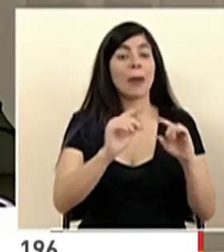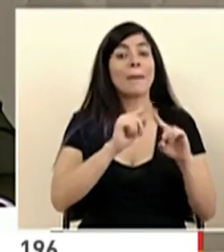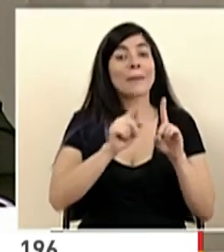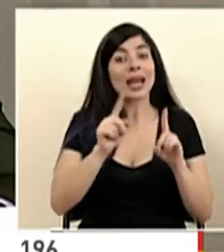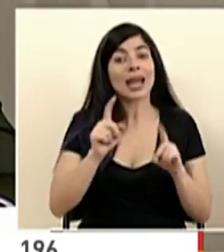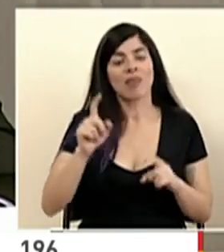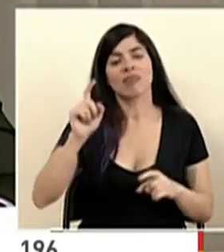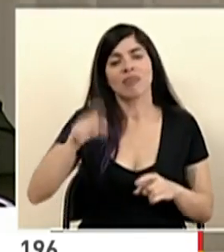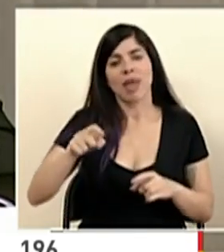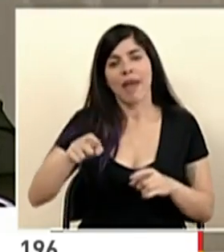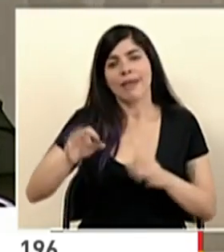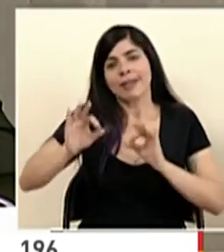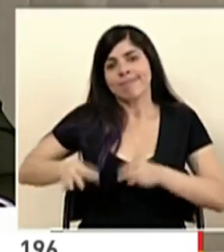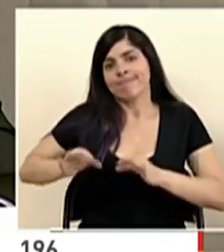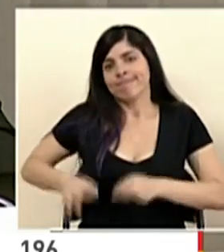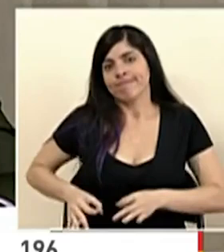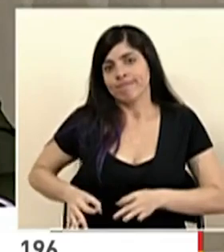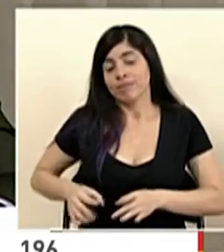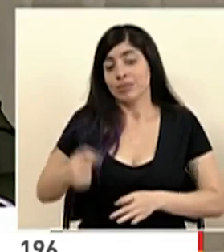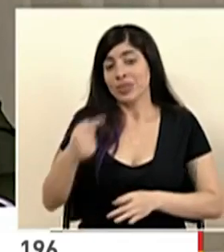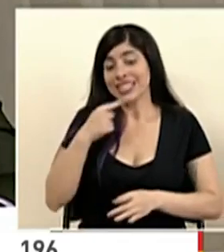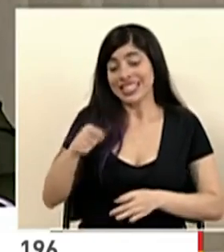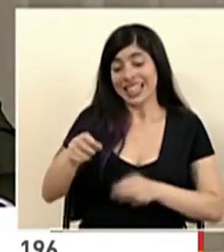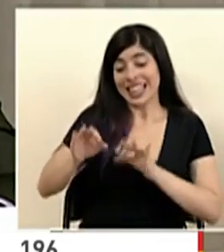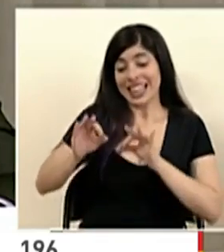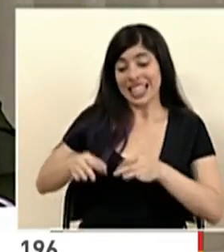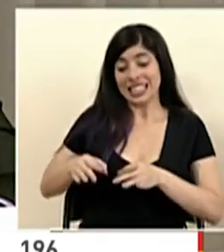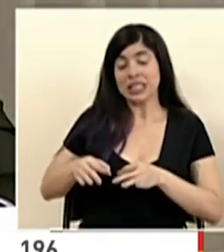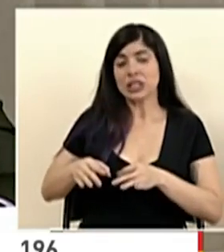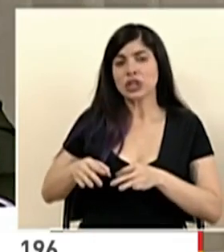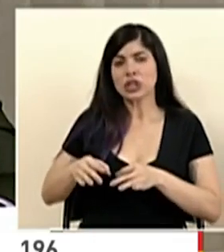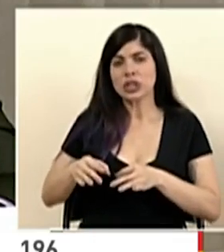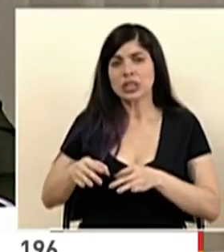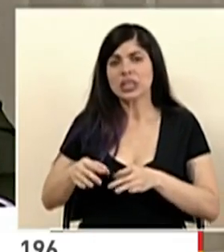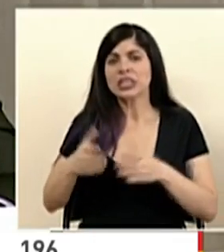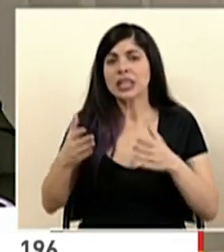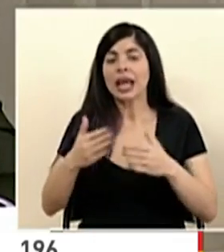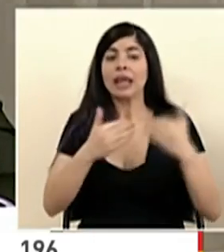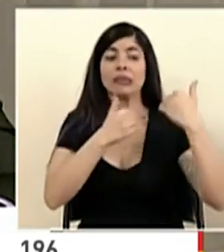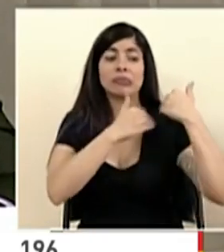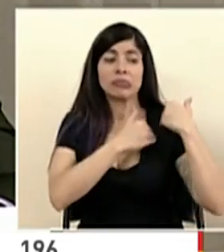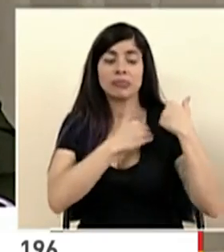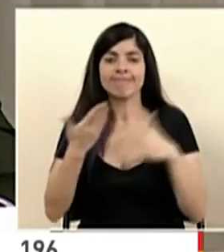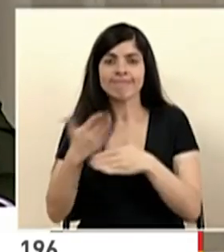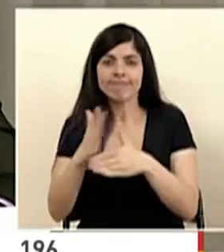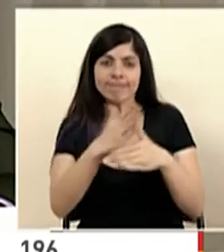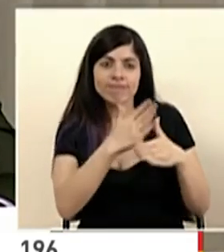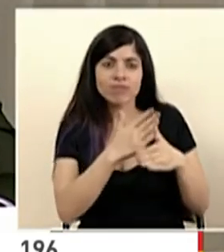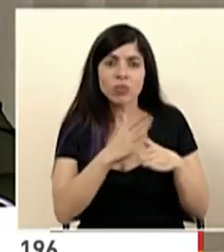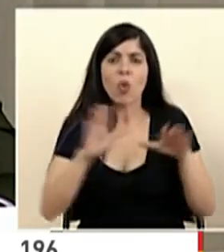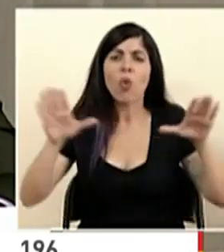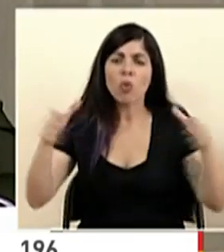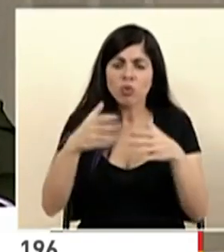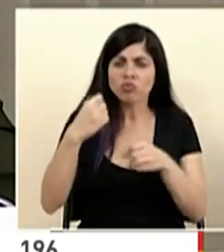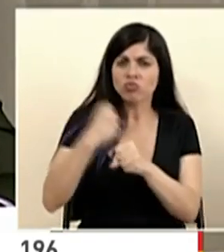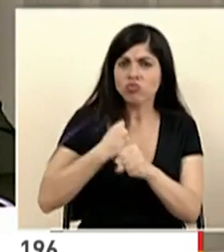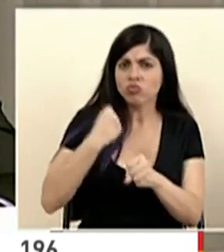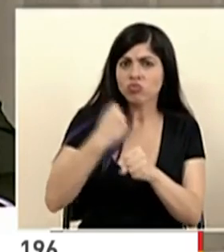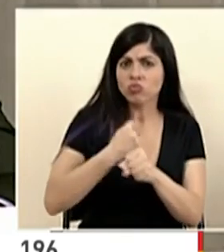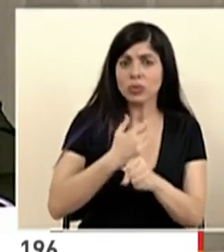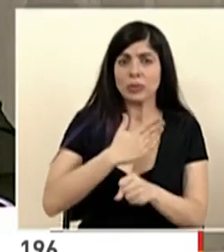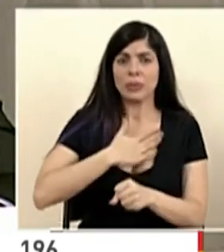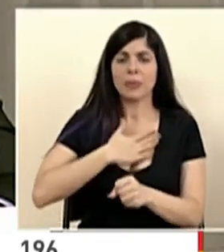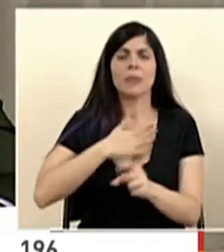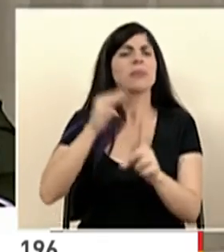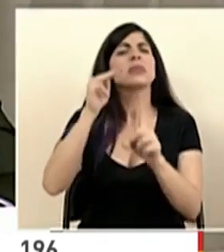tendremos que tomar decisiones. Como he dicho, esas decisiones pasan por repartir cargas y trabajar juntos. Mi